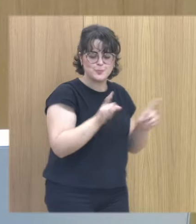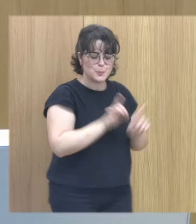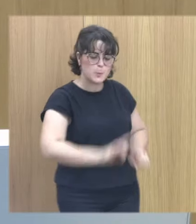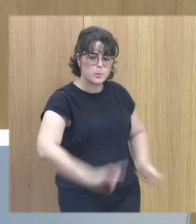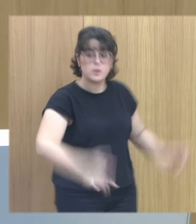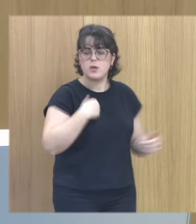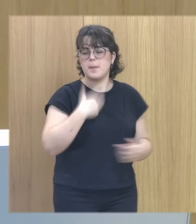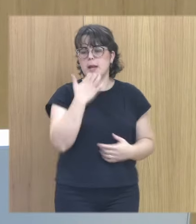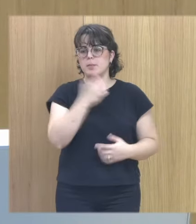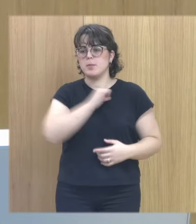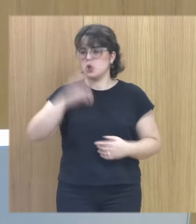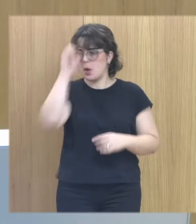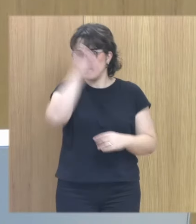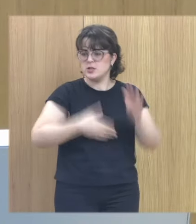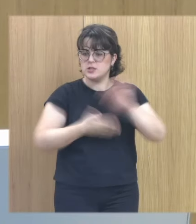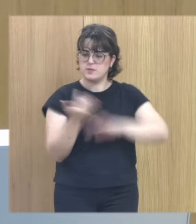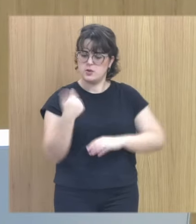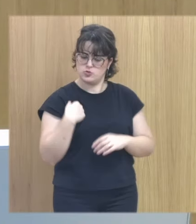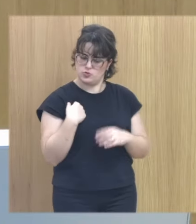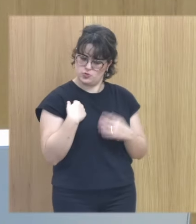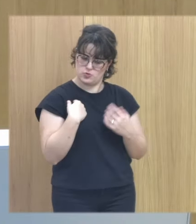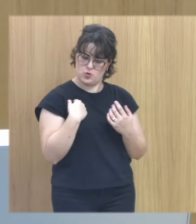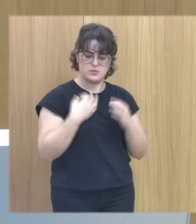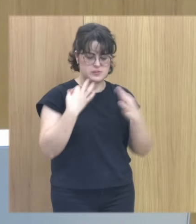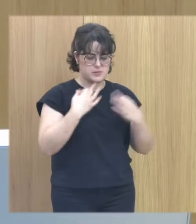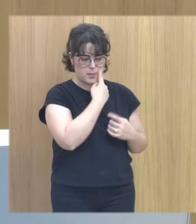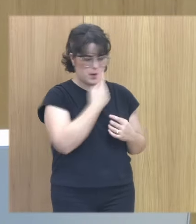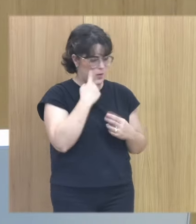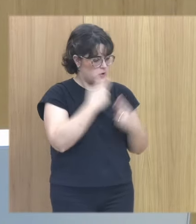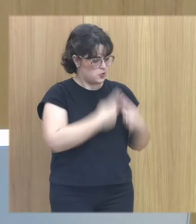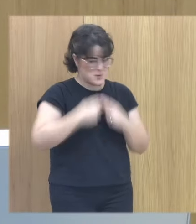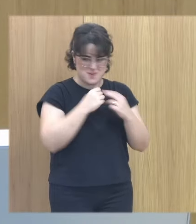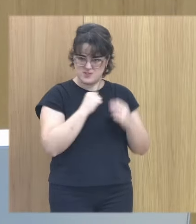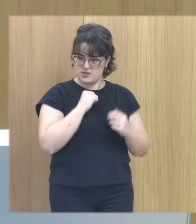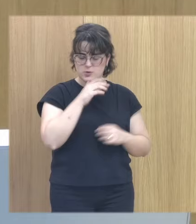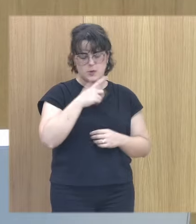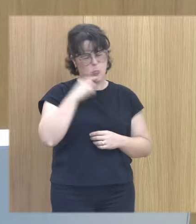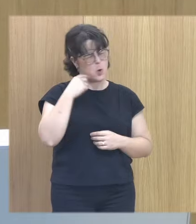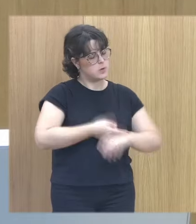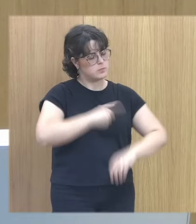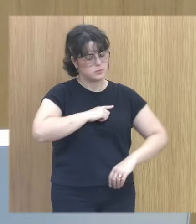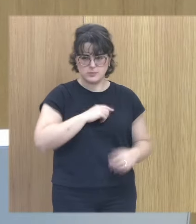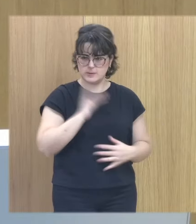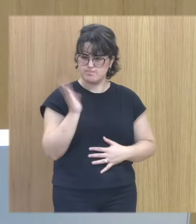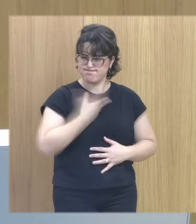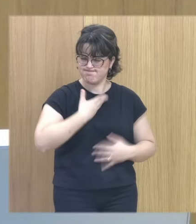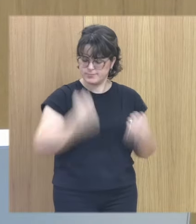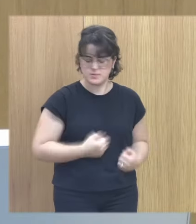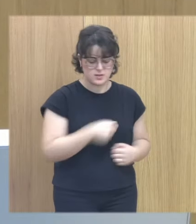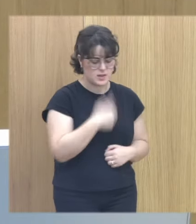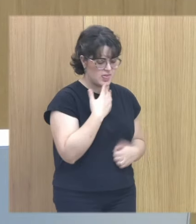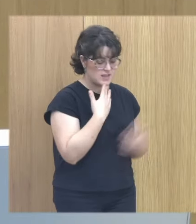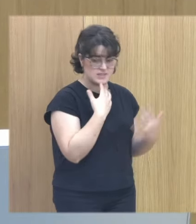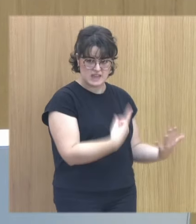personalmente, por ejemplo es una de las cosas que me tengo que trabajar más en supervisión. Porque me duele. Porque me duele tener que decirle a un niño de